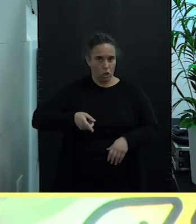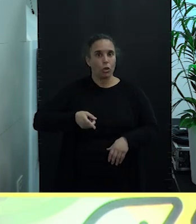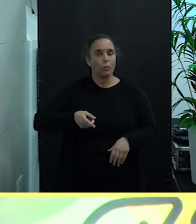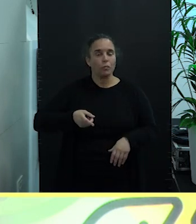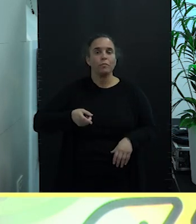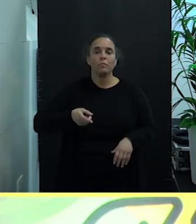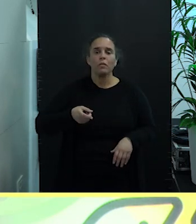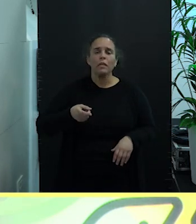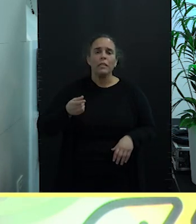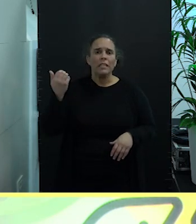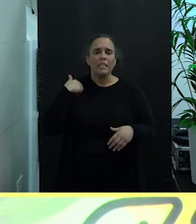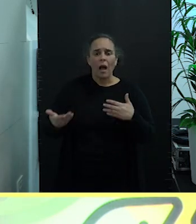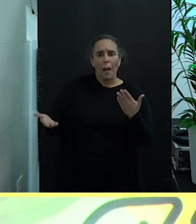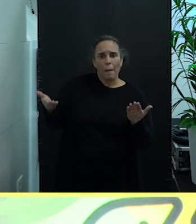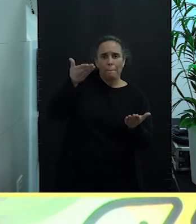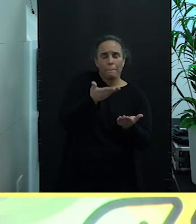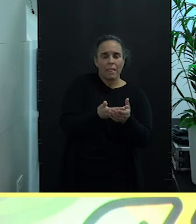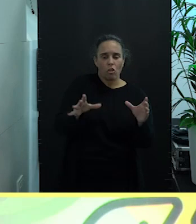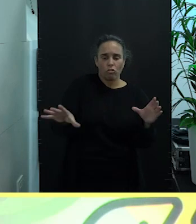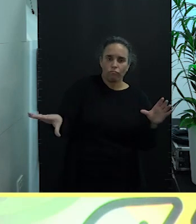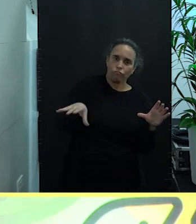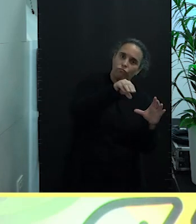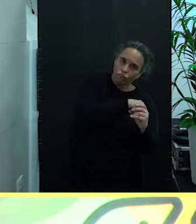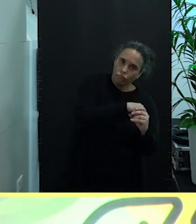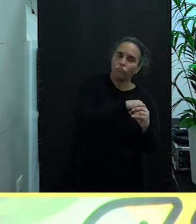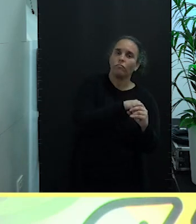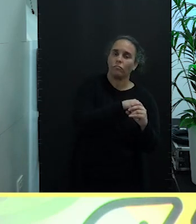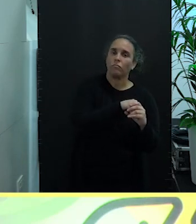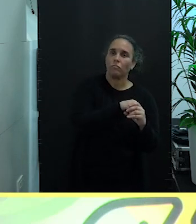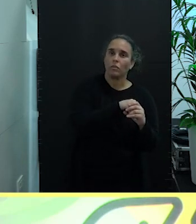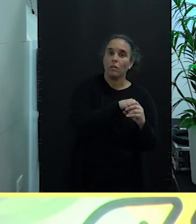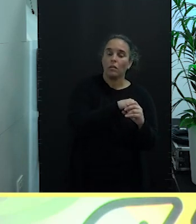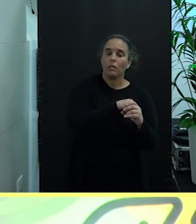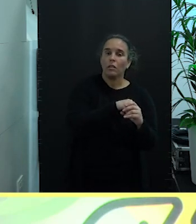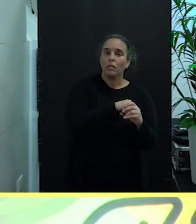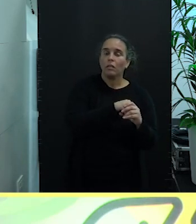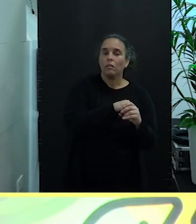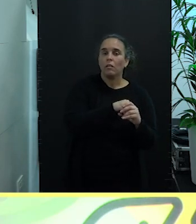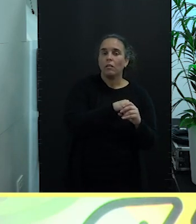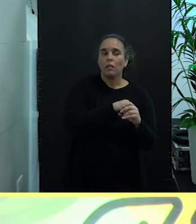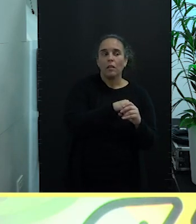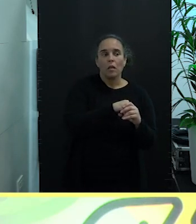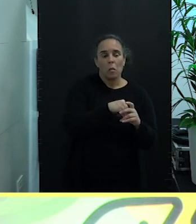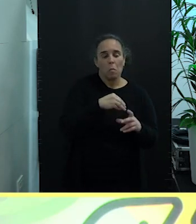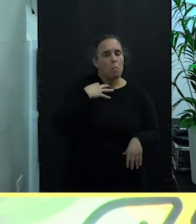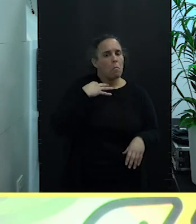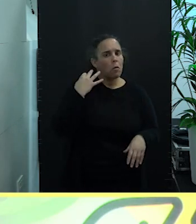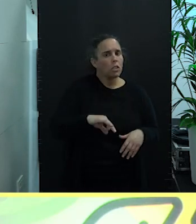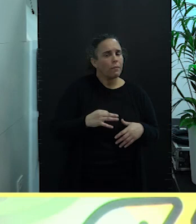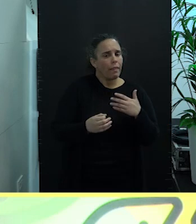pedido estar dentro y ha hecho la posibilidad de proponer